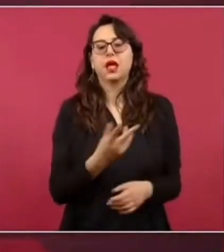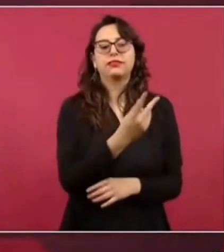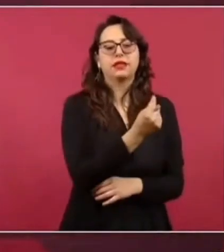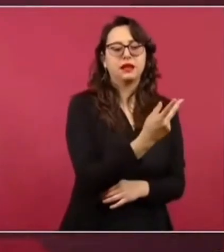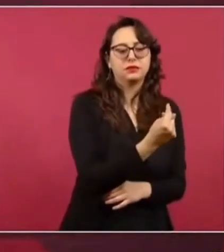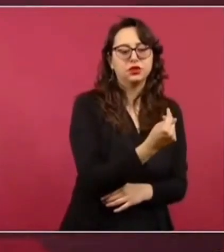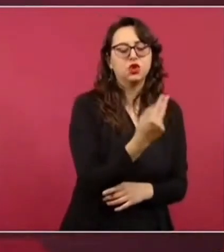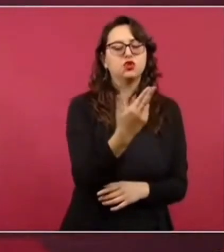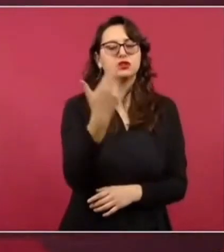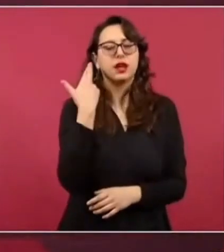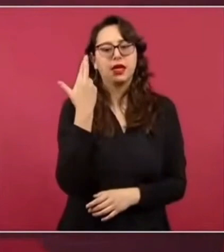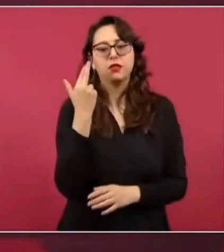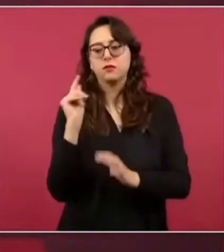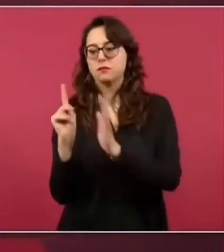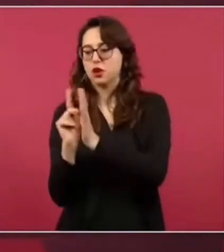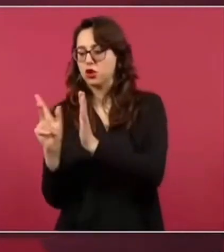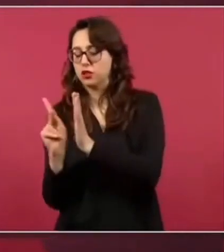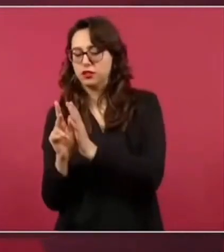quien le dan la razón